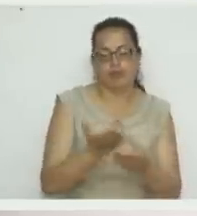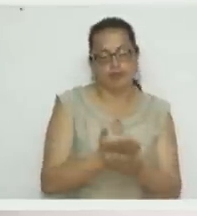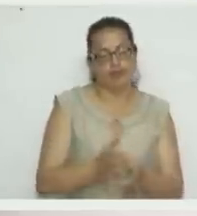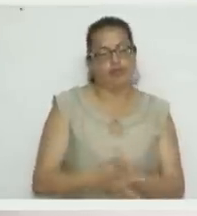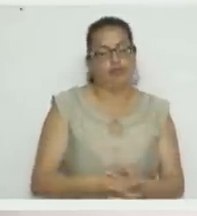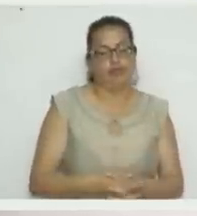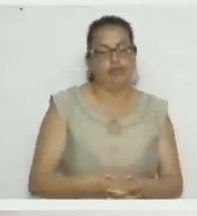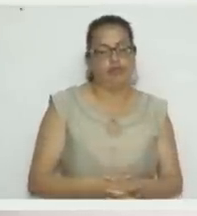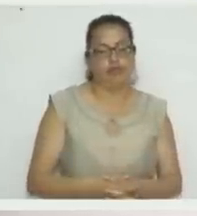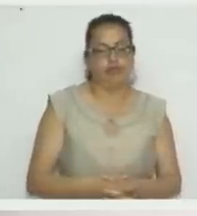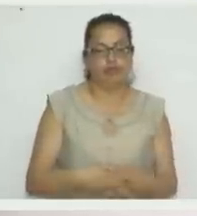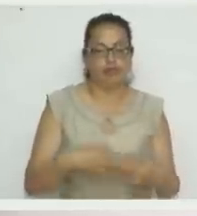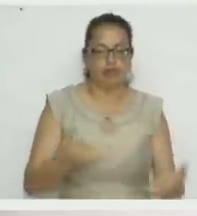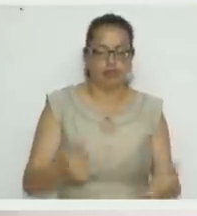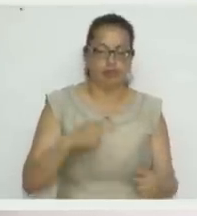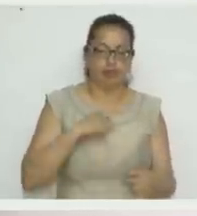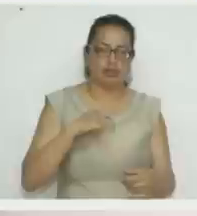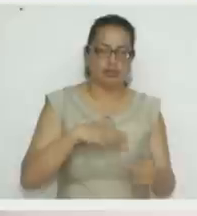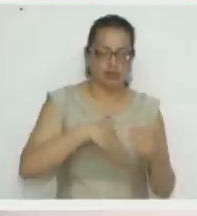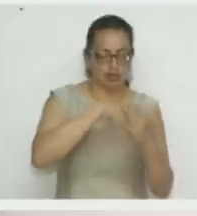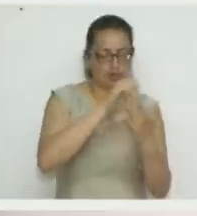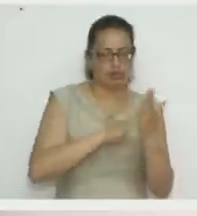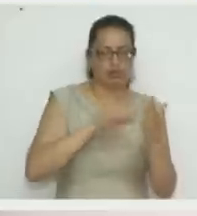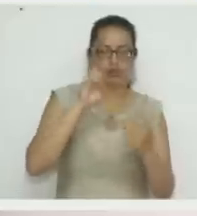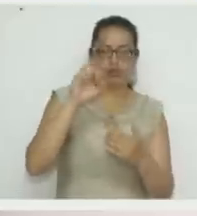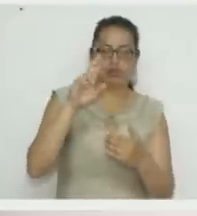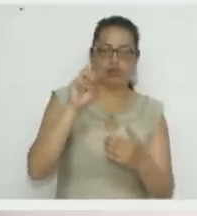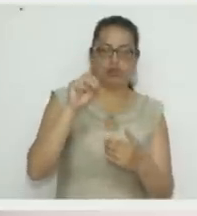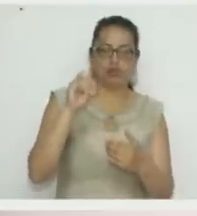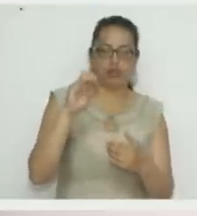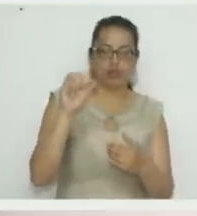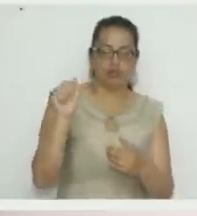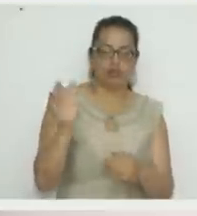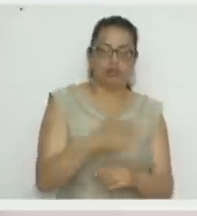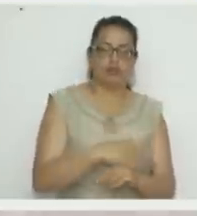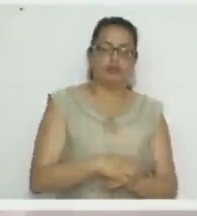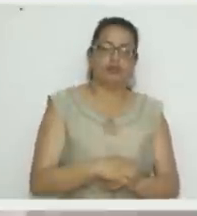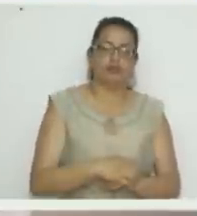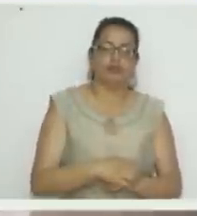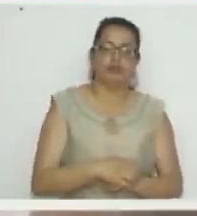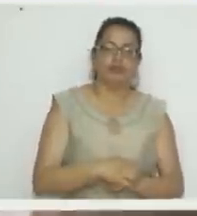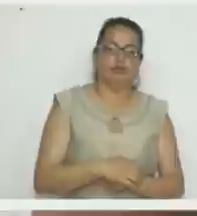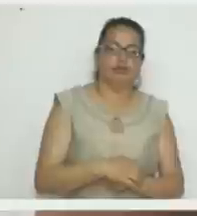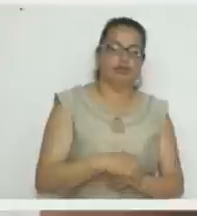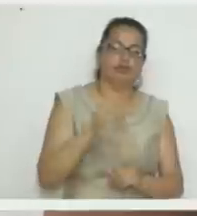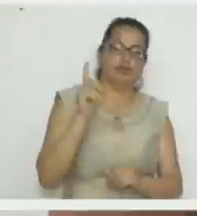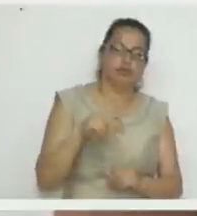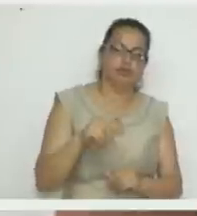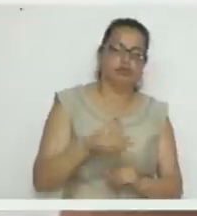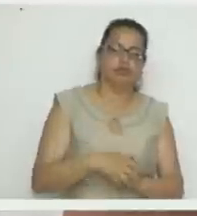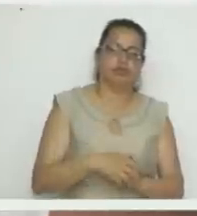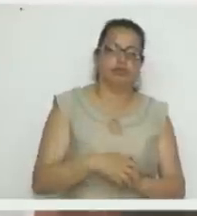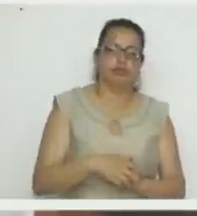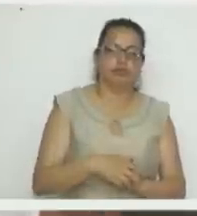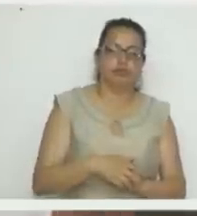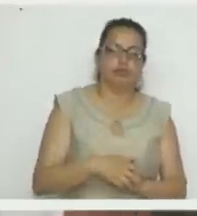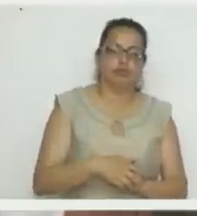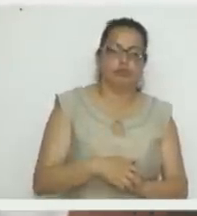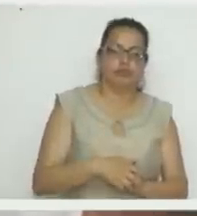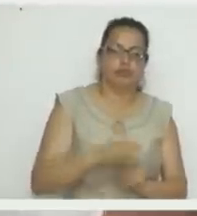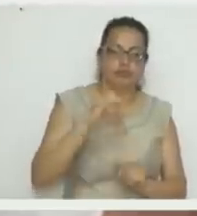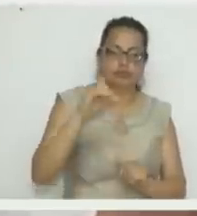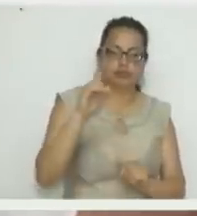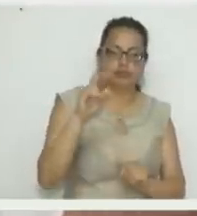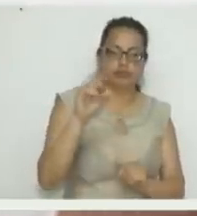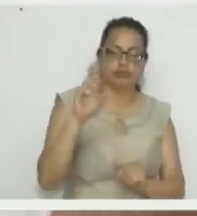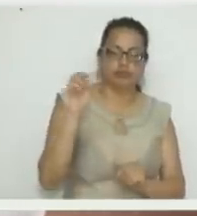algo de cerámica. Con la prueba ustedes no solamente van a aprender Fomi, también muñequería navideña, los cuadros de